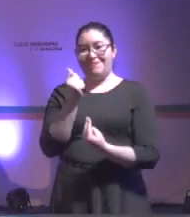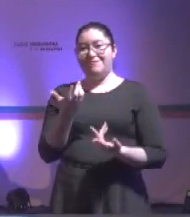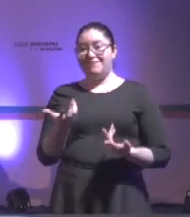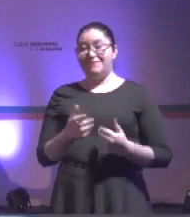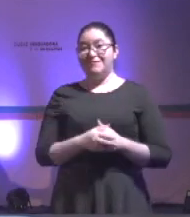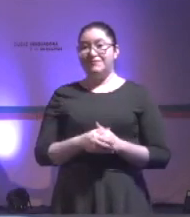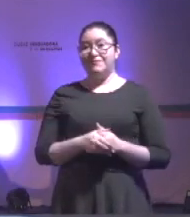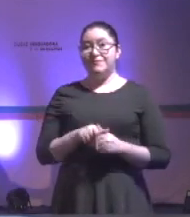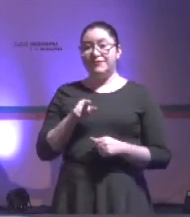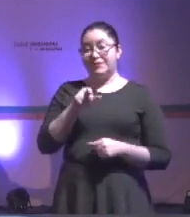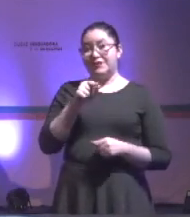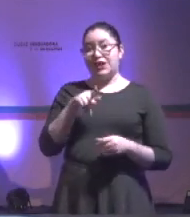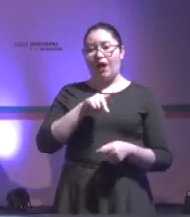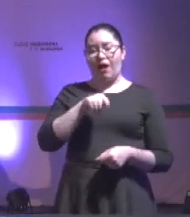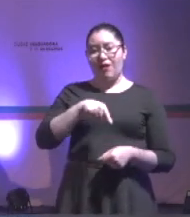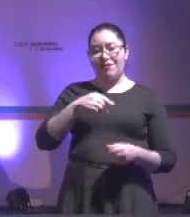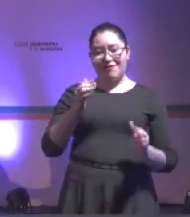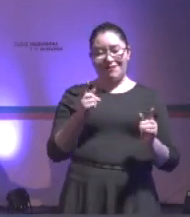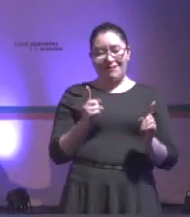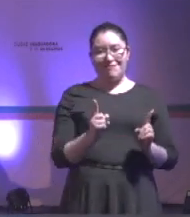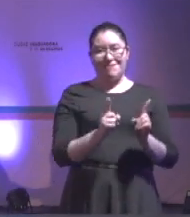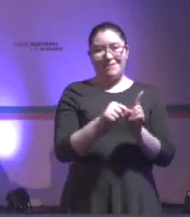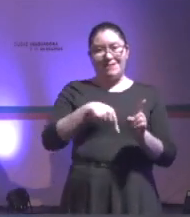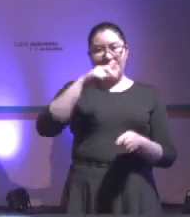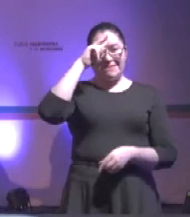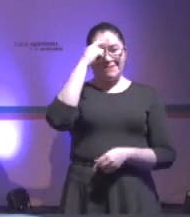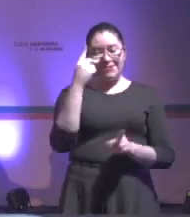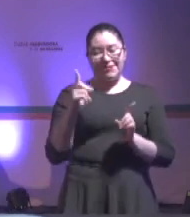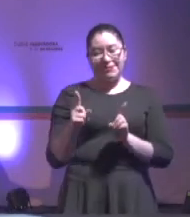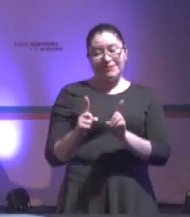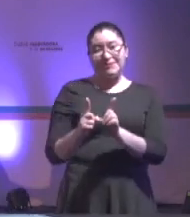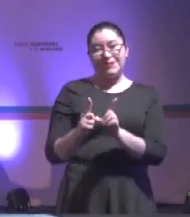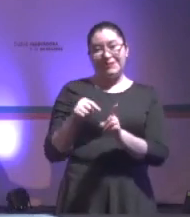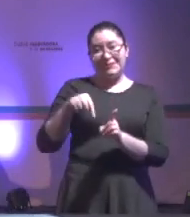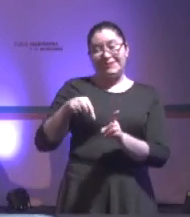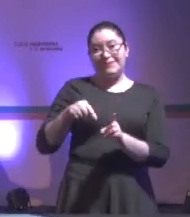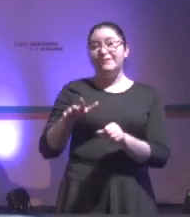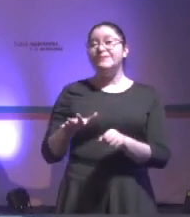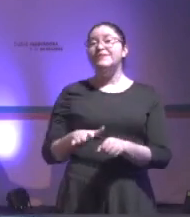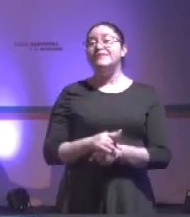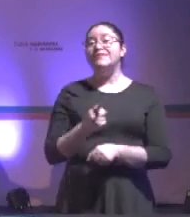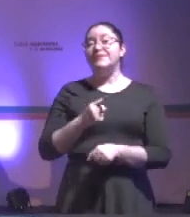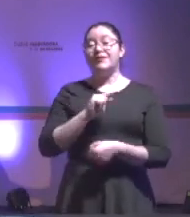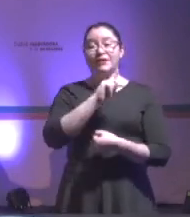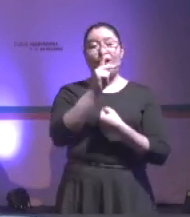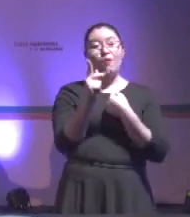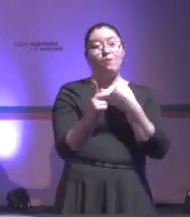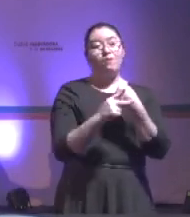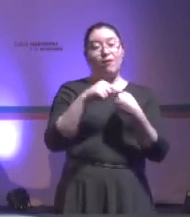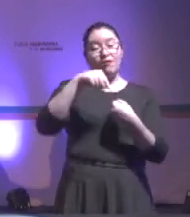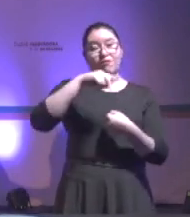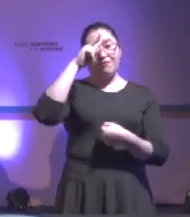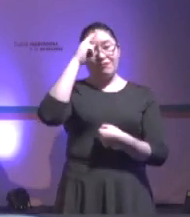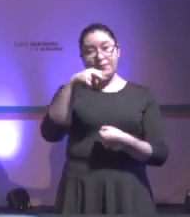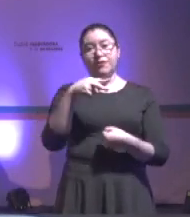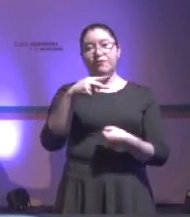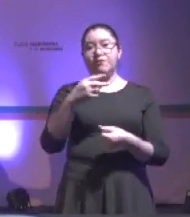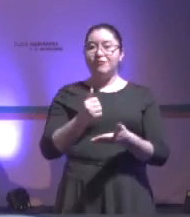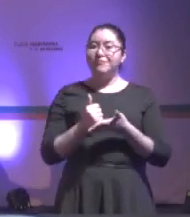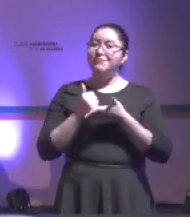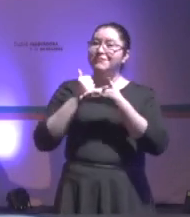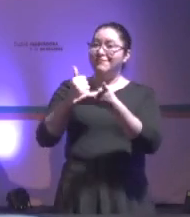que hicieron patria, se conocieron en México, gracias a que este país le abrió las puertas.